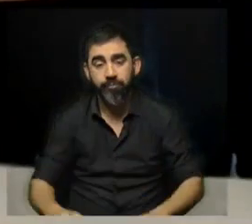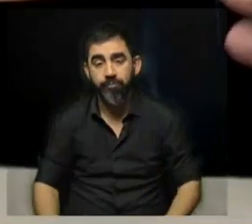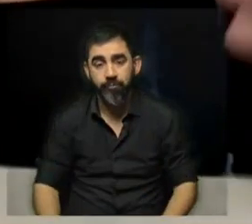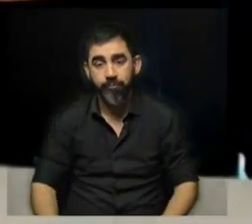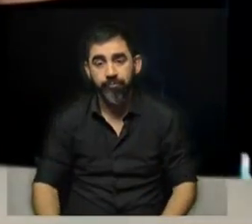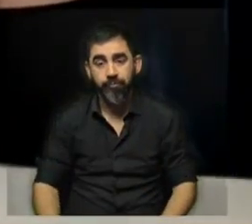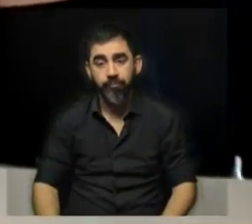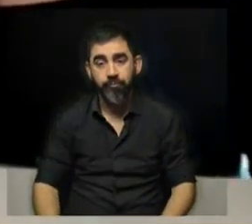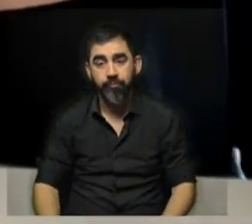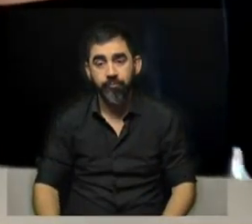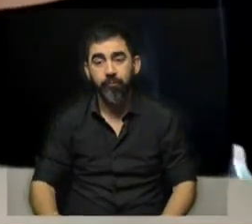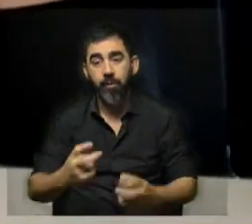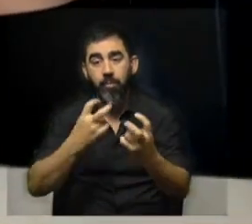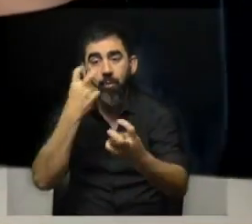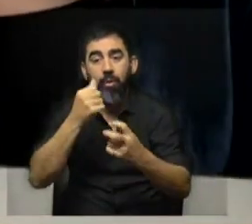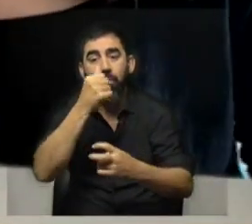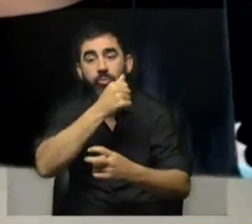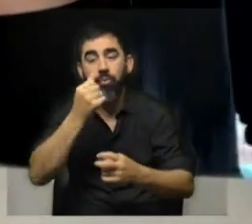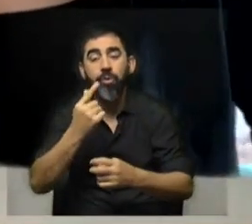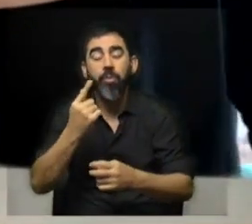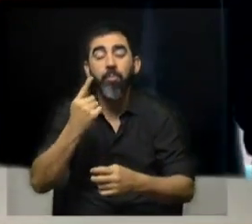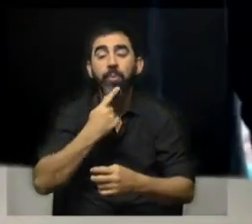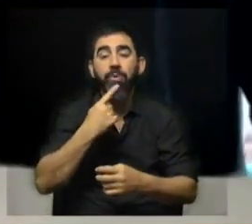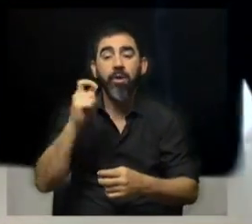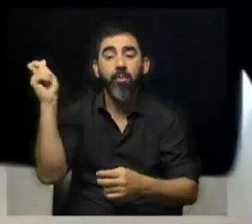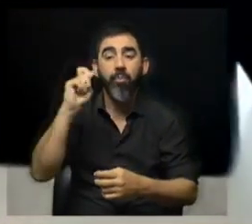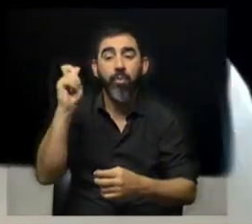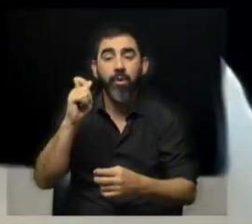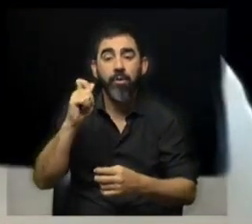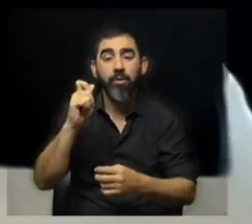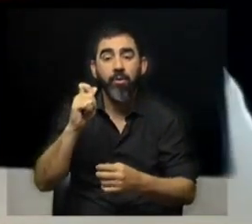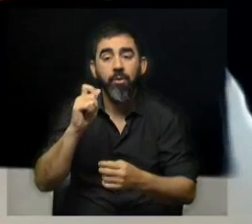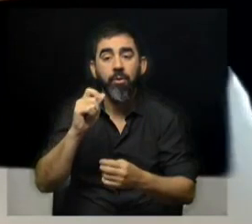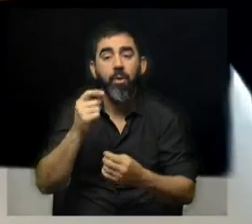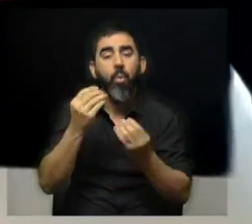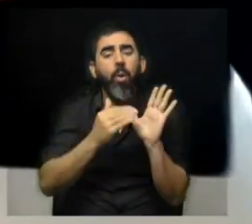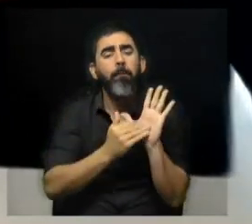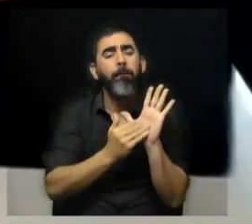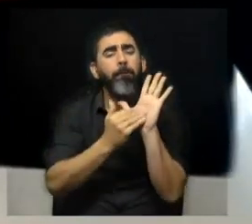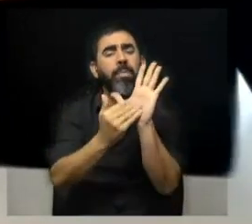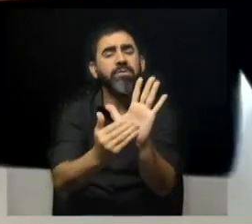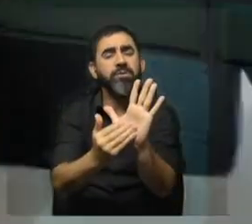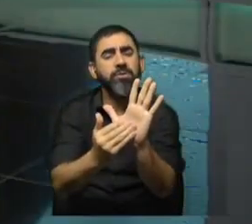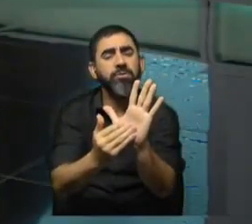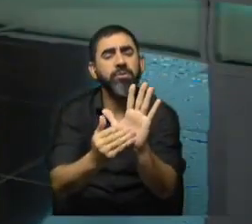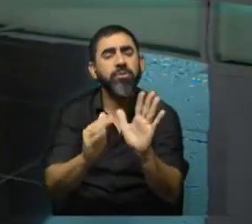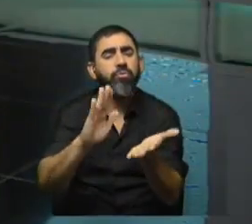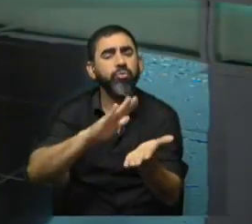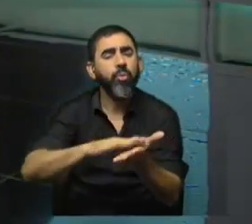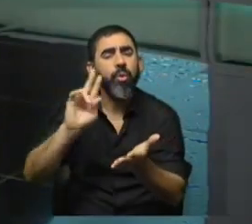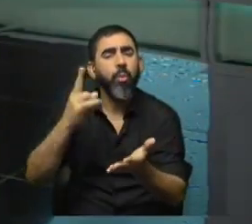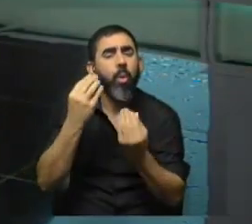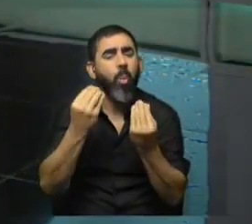generar soluciones en clave de política pública. ¿Y cuál va a ser la presentación, Díaz, que va a hablar sobre